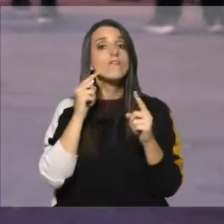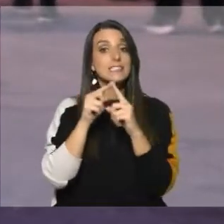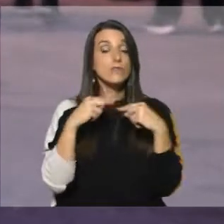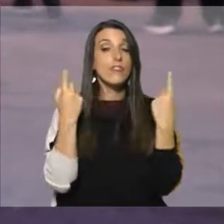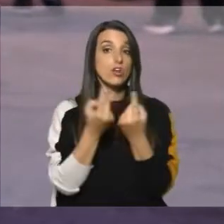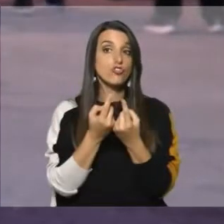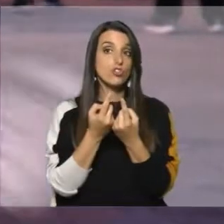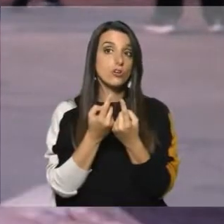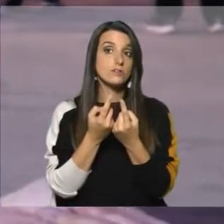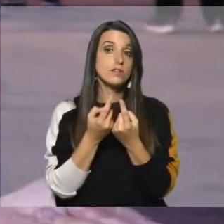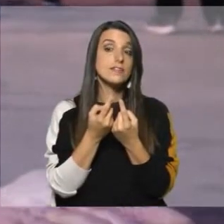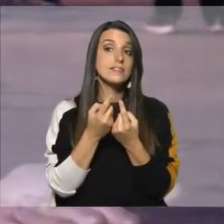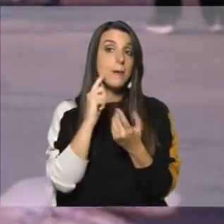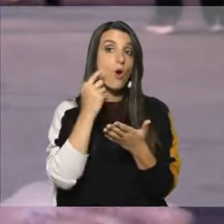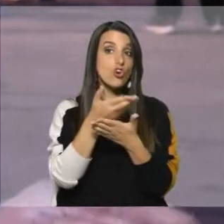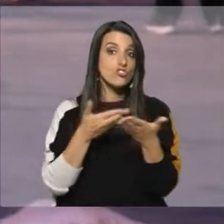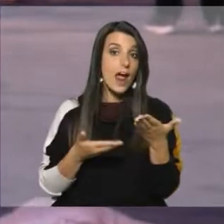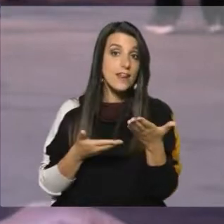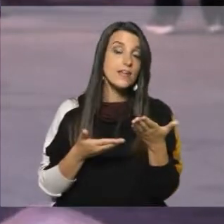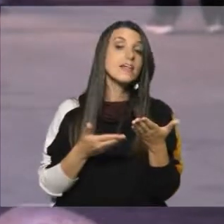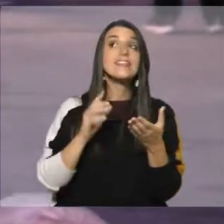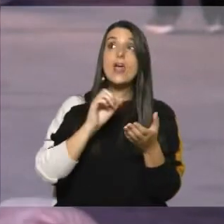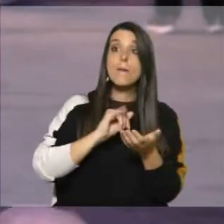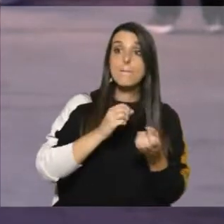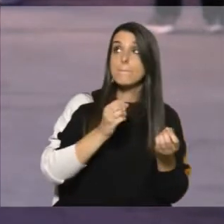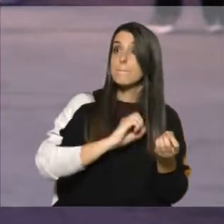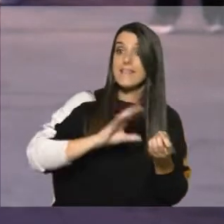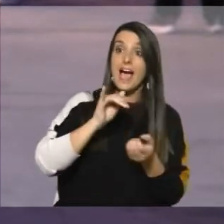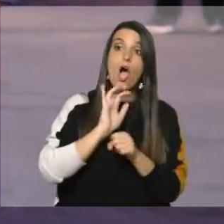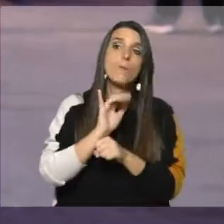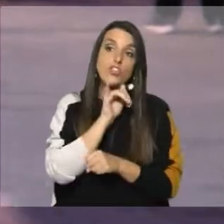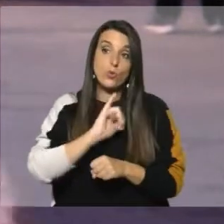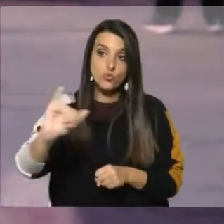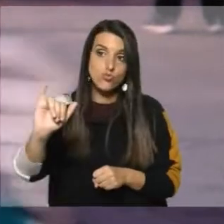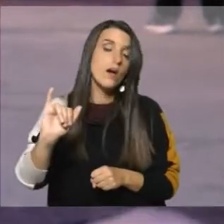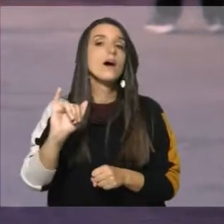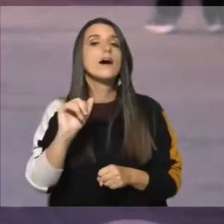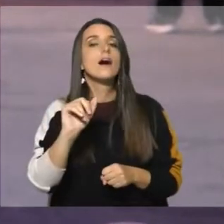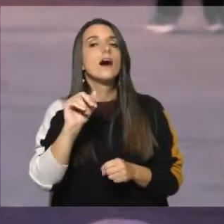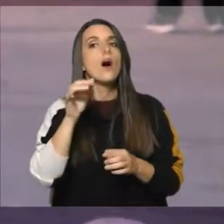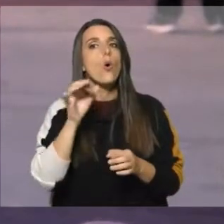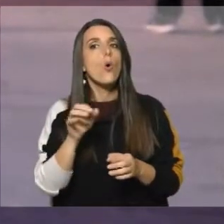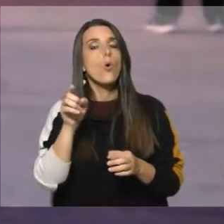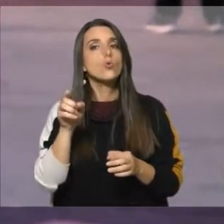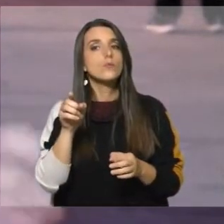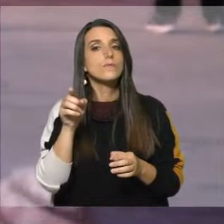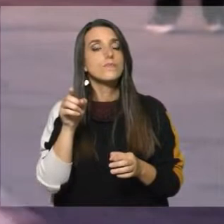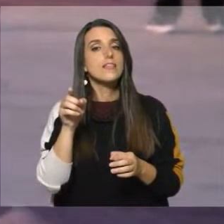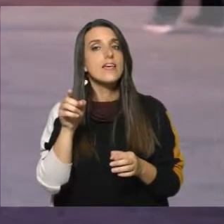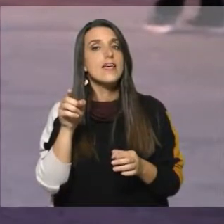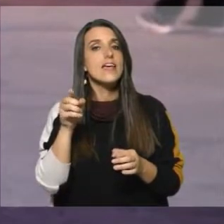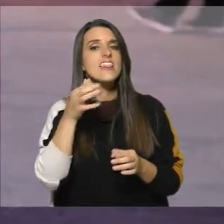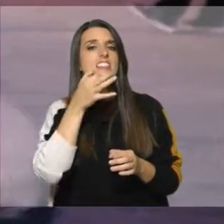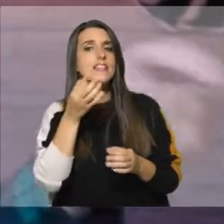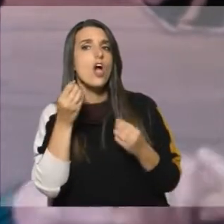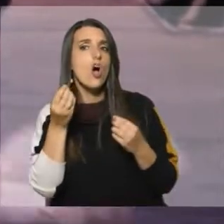presentamiento de este recurso de nuestra parte, más allá de implicar algún tipo de detención en el procedimiento en sí, llama a